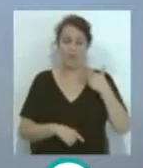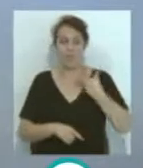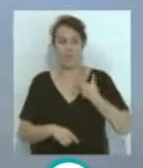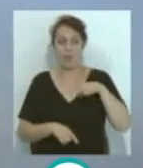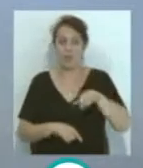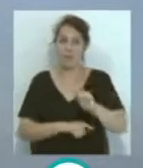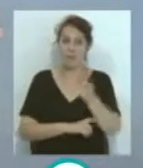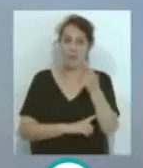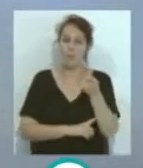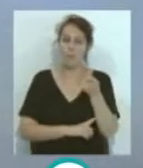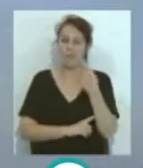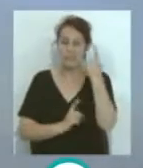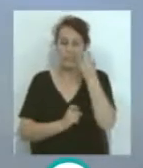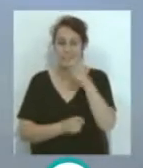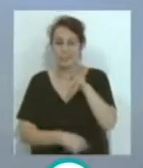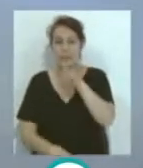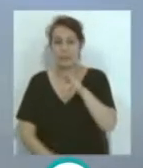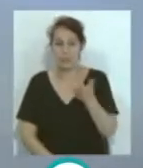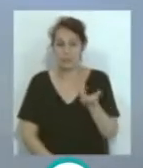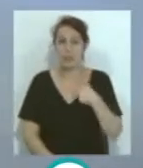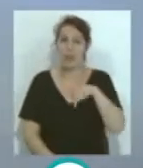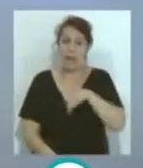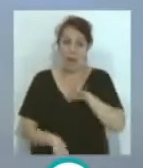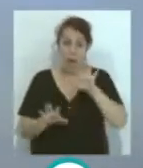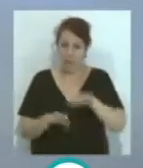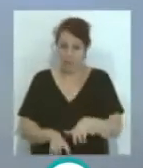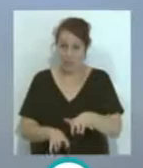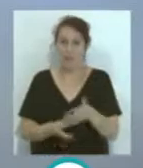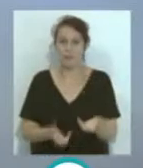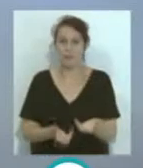intentar repetir... ...sin ir más lejos, aquí en Cádiz,